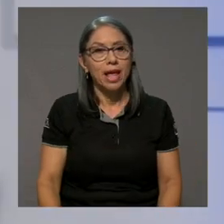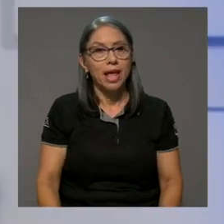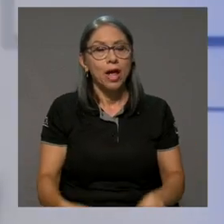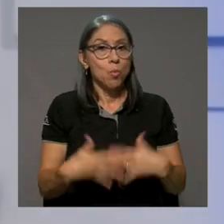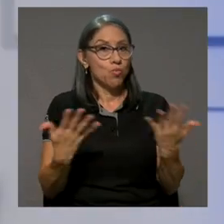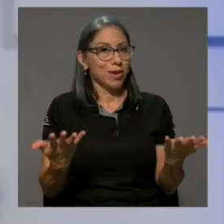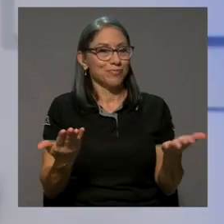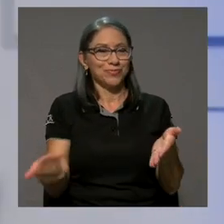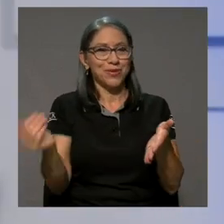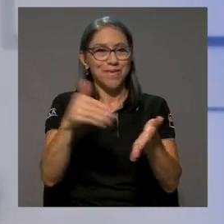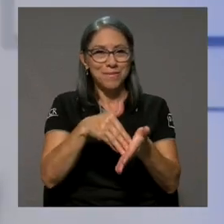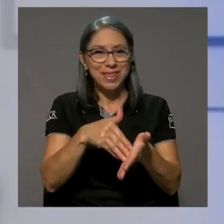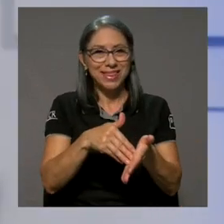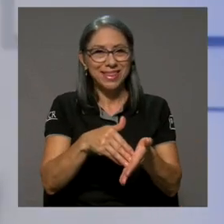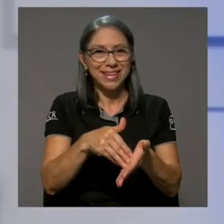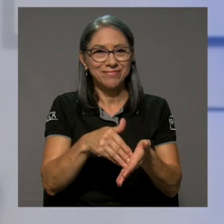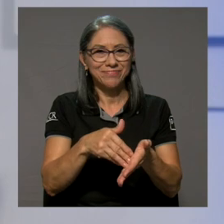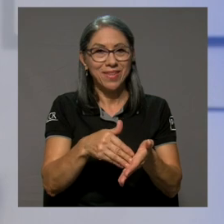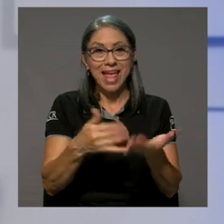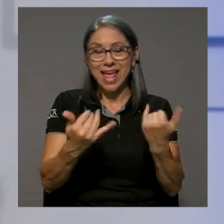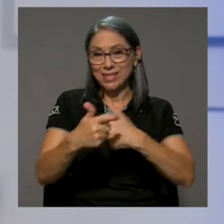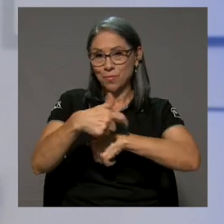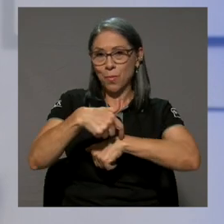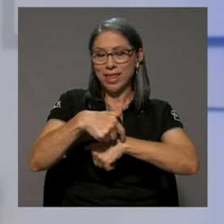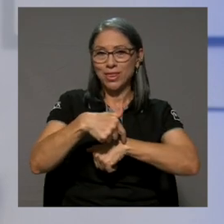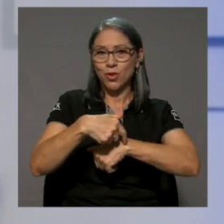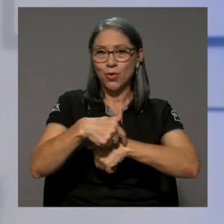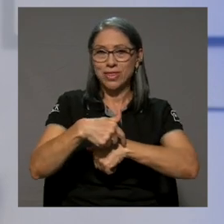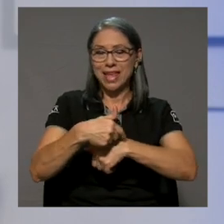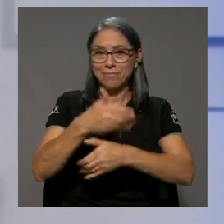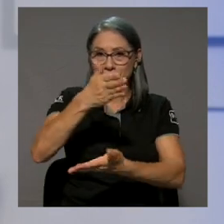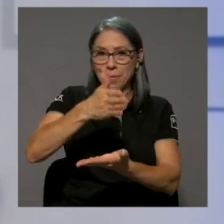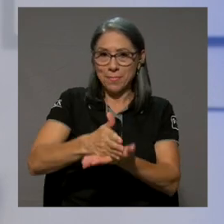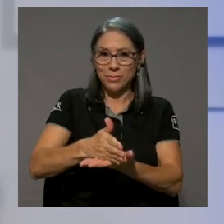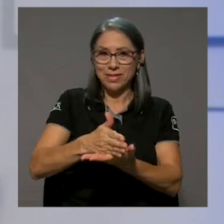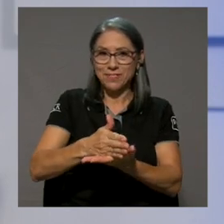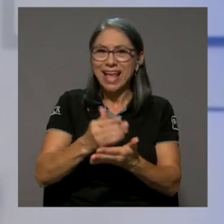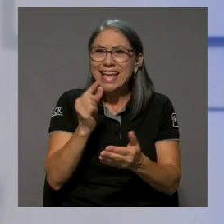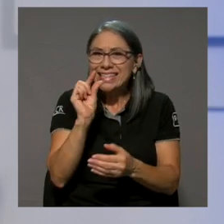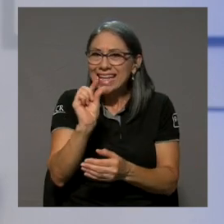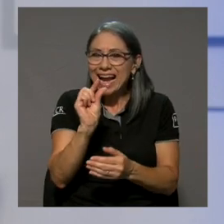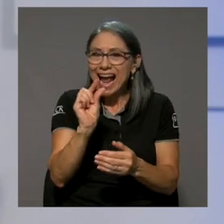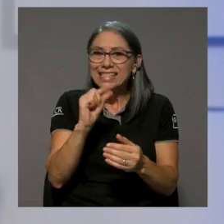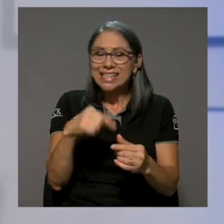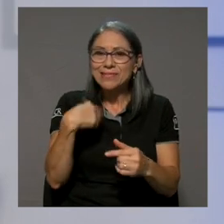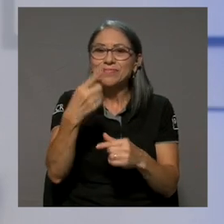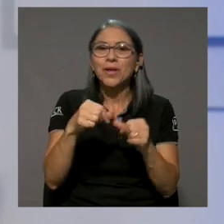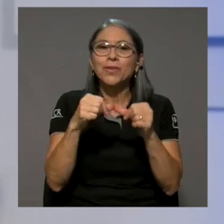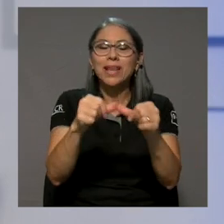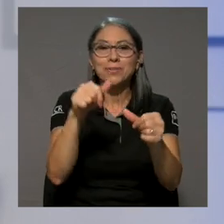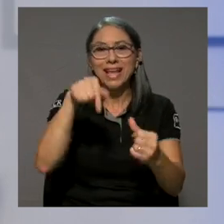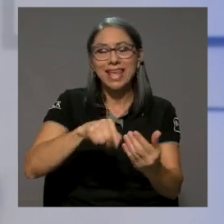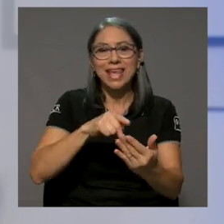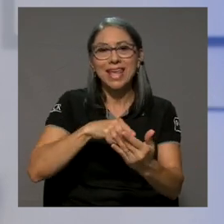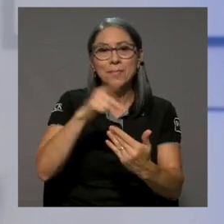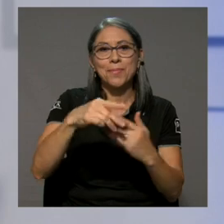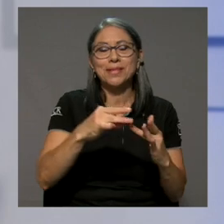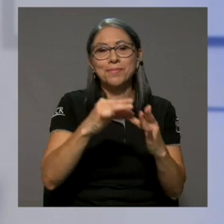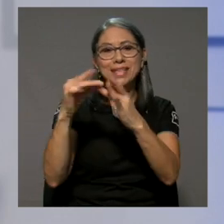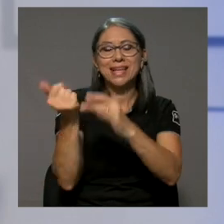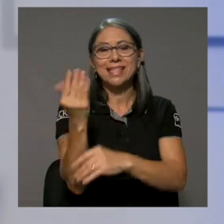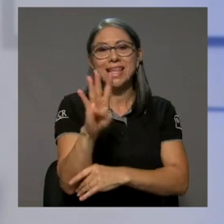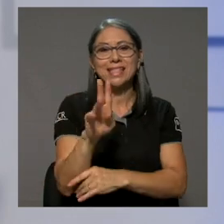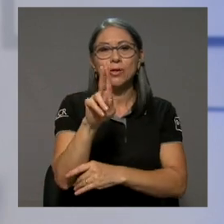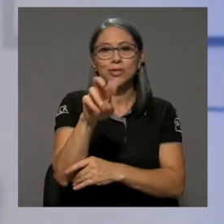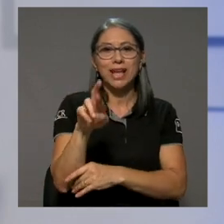Bueno, nuevamente, es momento de hacer otra pausa. Ya casi regresamos aquí en Especiales 15